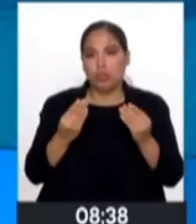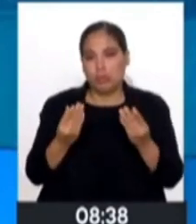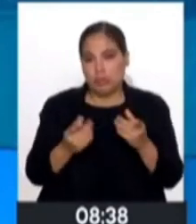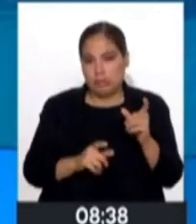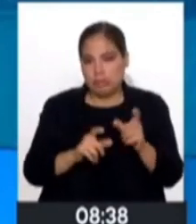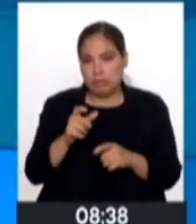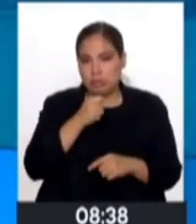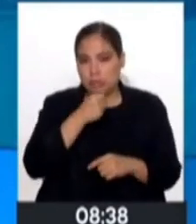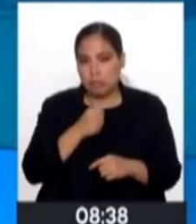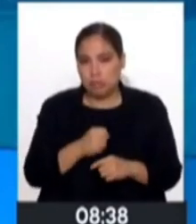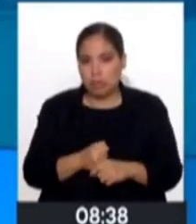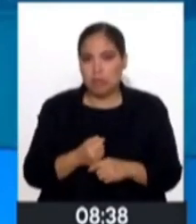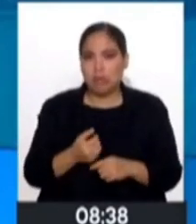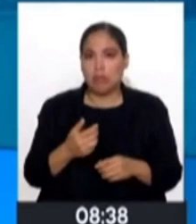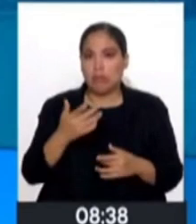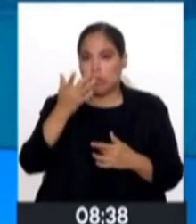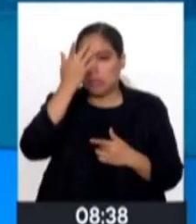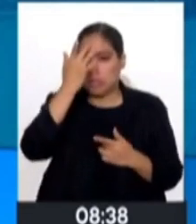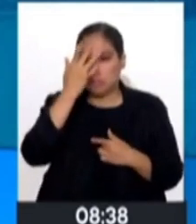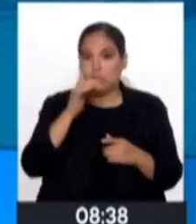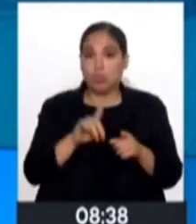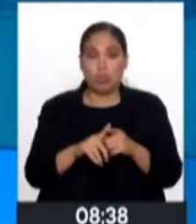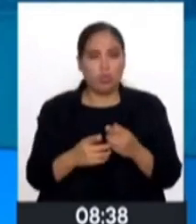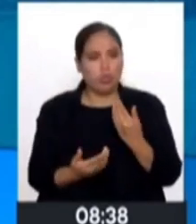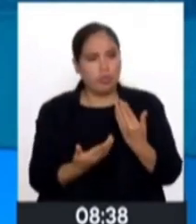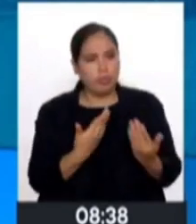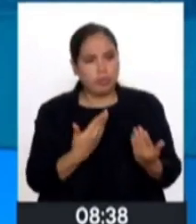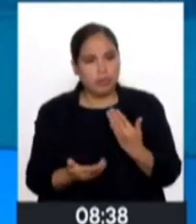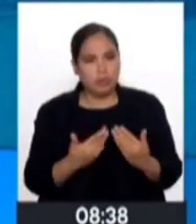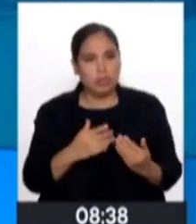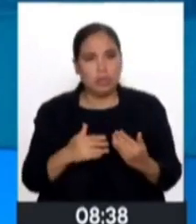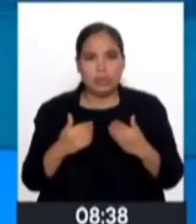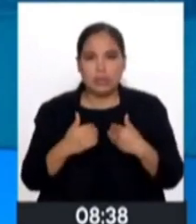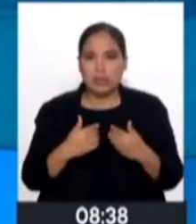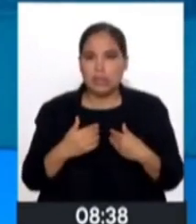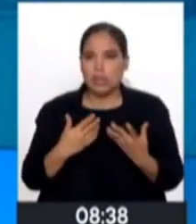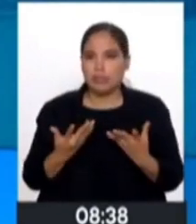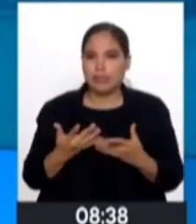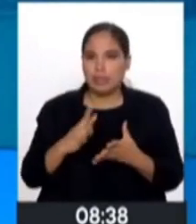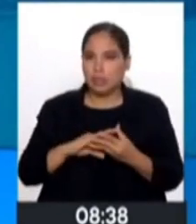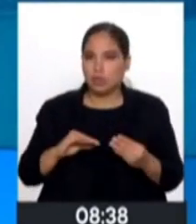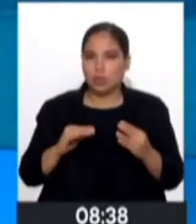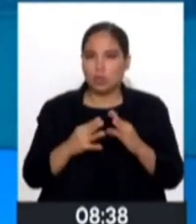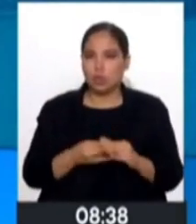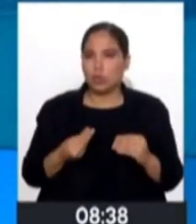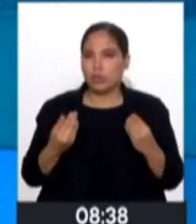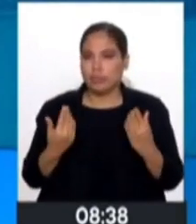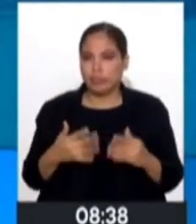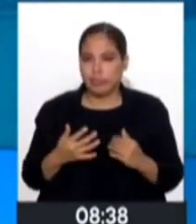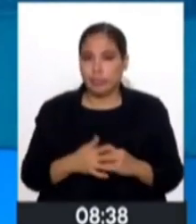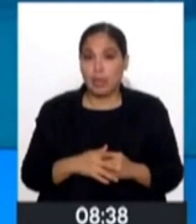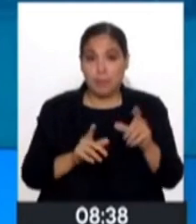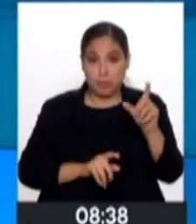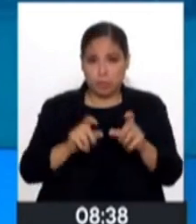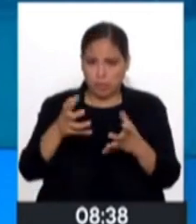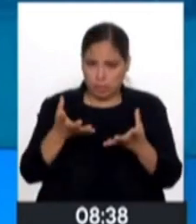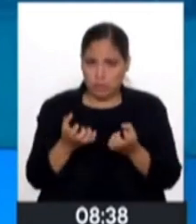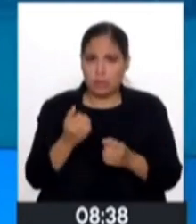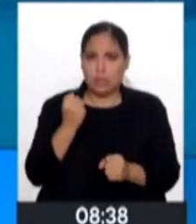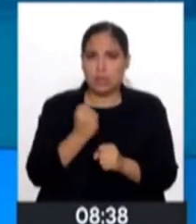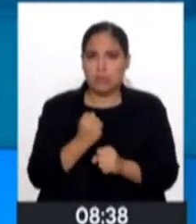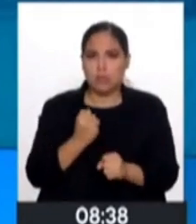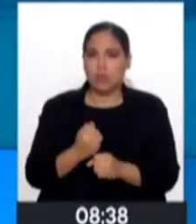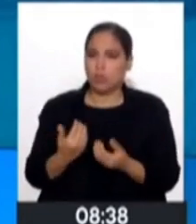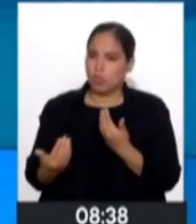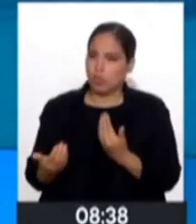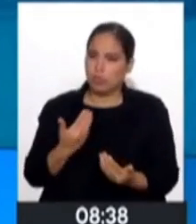enfermedades. Y claro, uno conversaba con ellos, pues tenían una historia que contar. Eran personas que querían trabajar. Yo recuerdo que